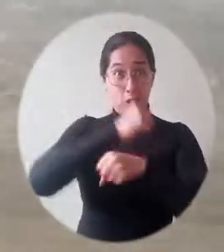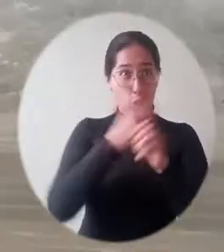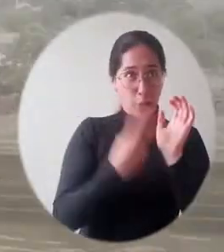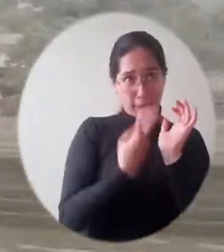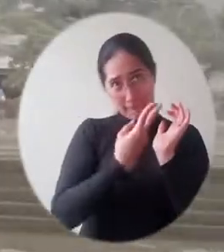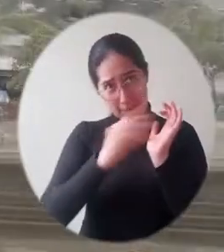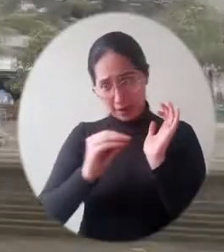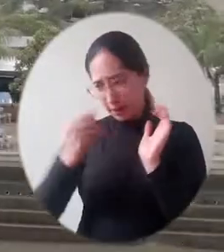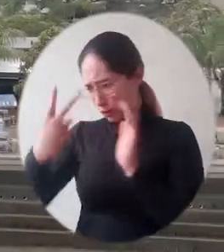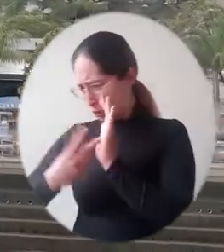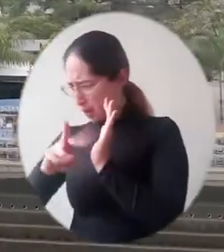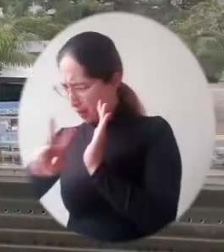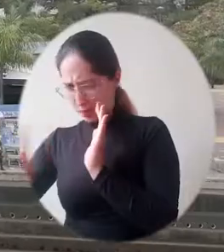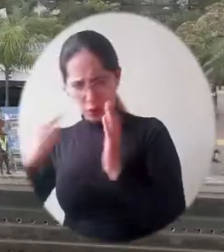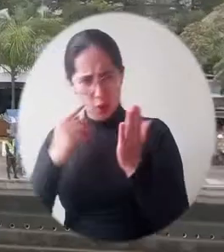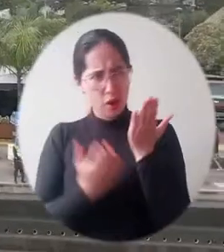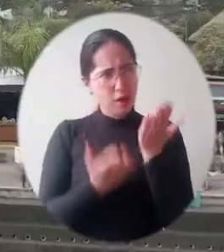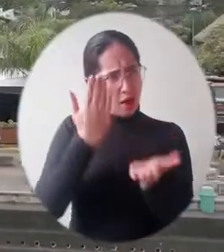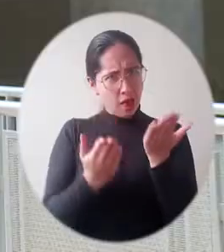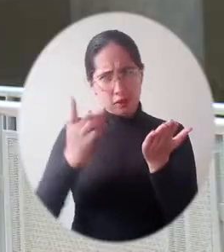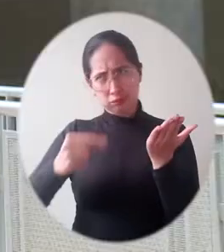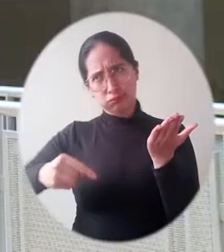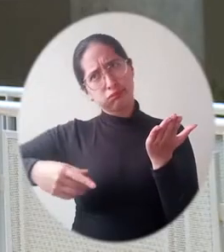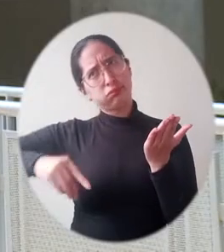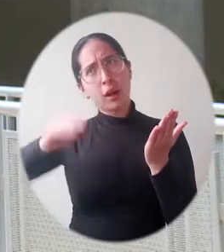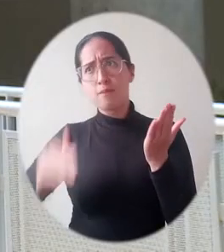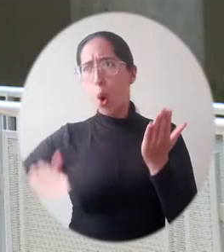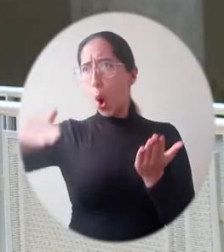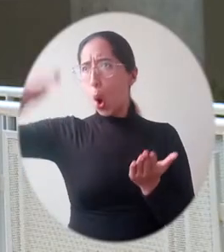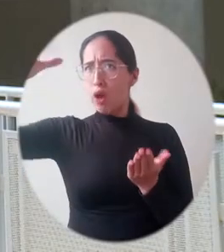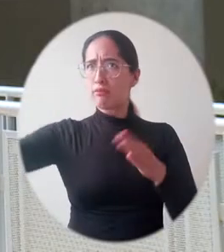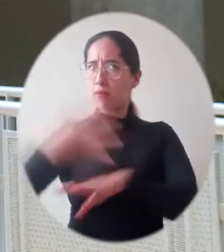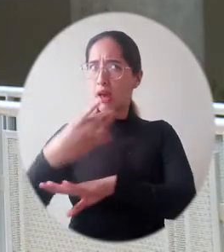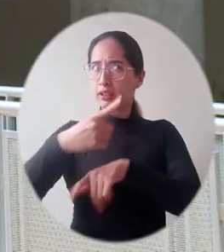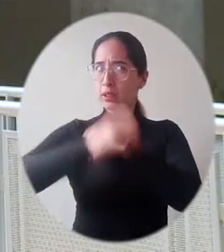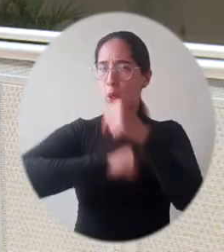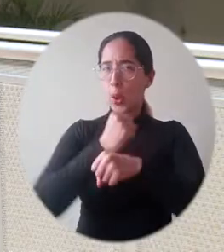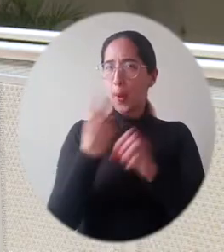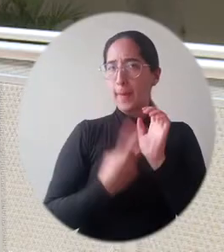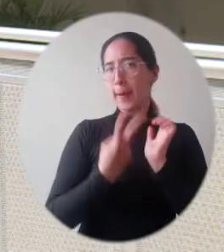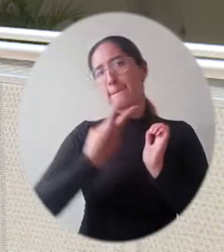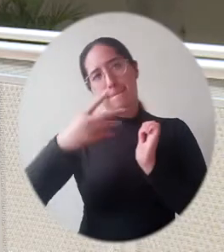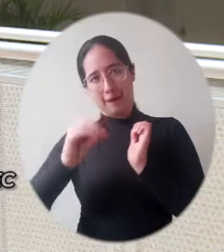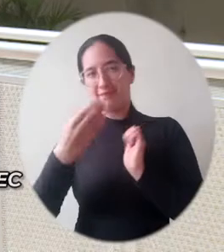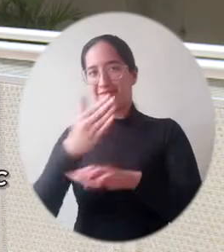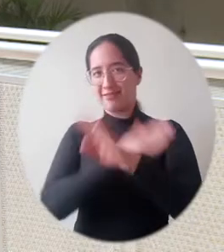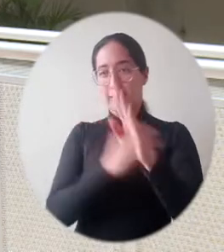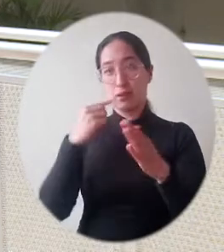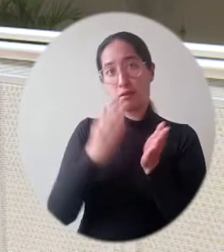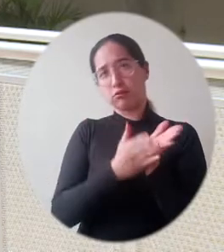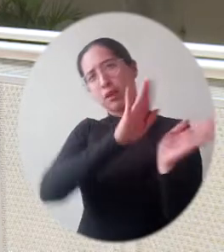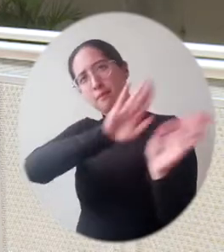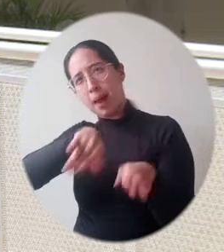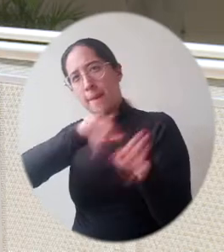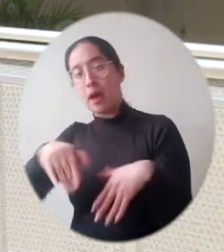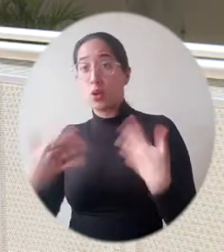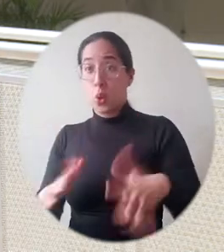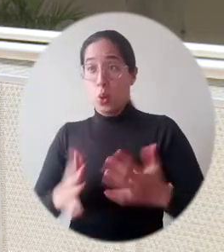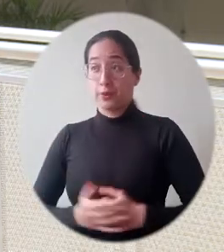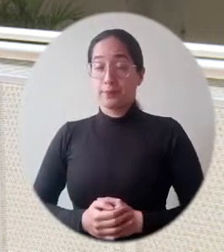estemos por encima de la cifra desembarcada en el año 2020. Se pueden referir los